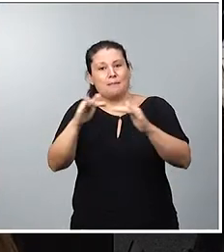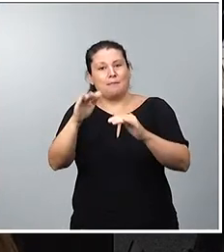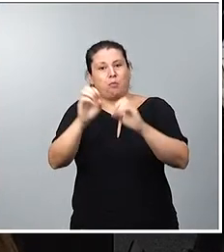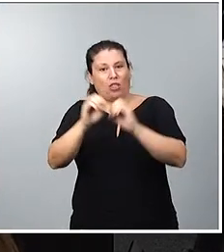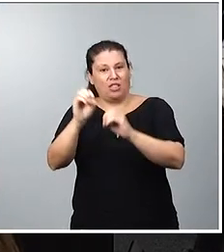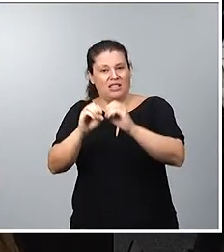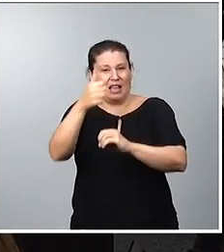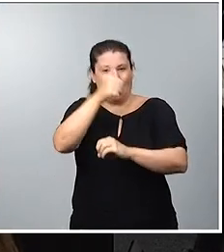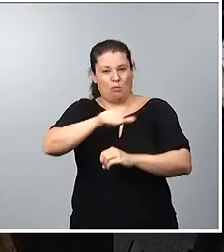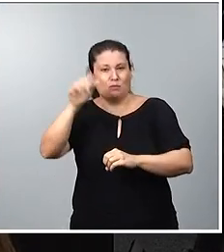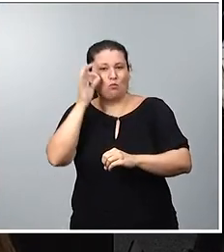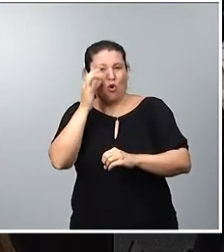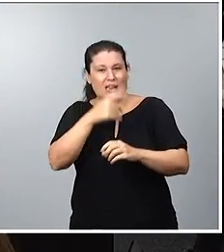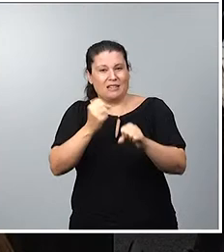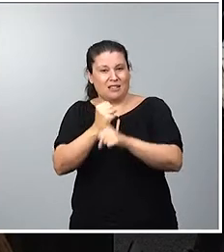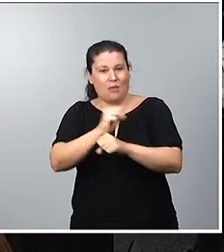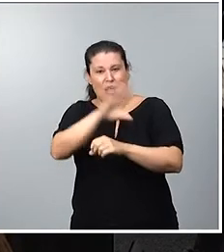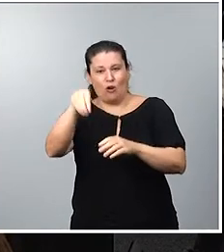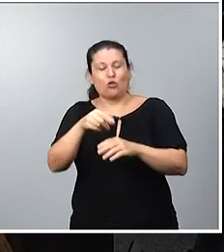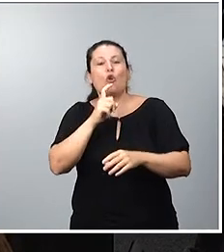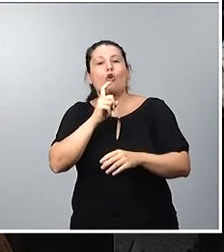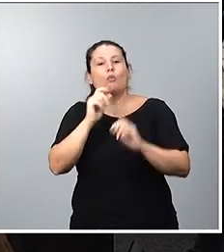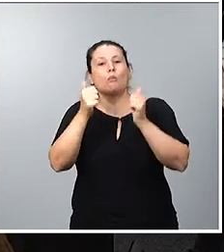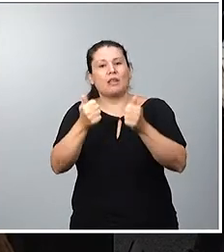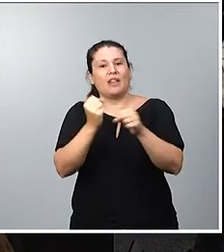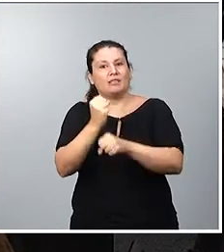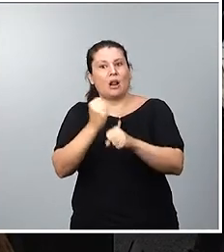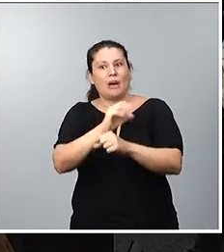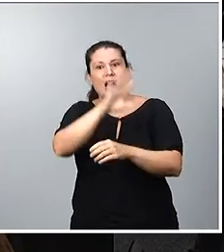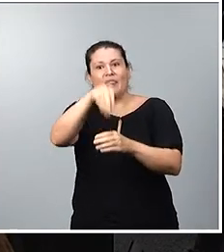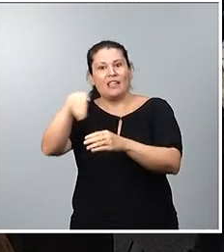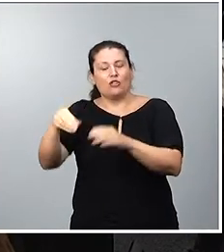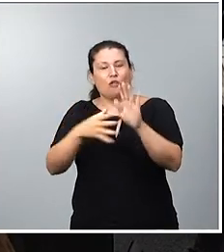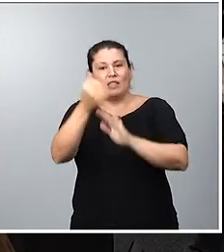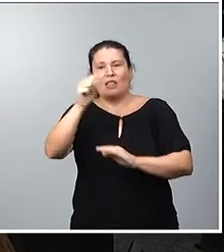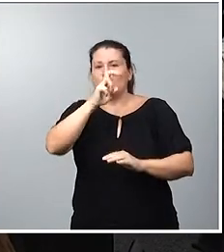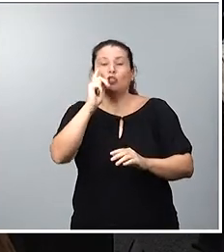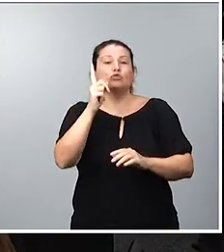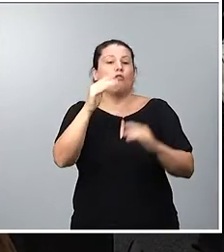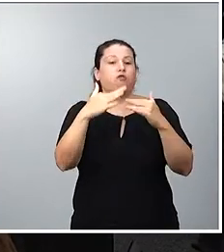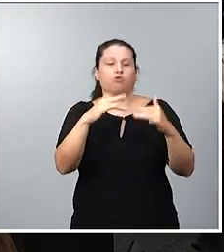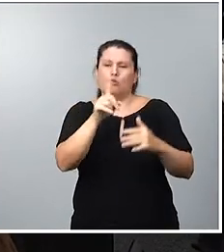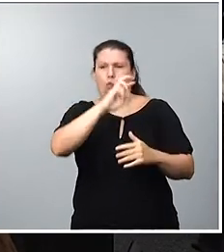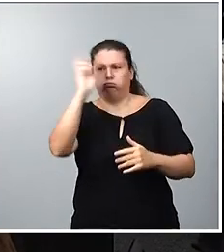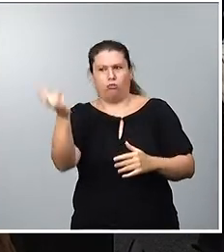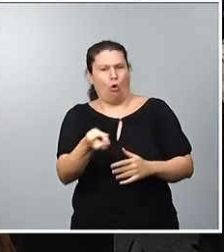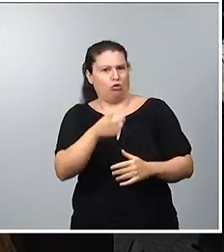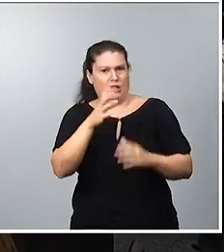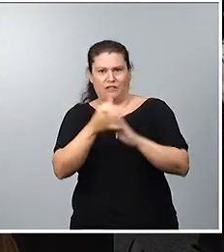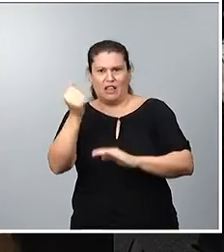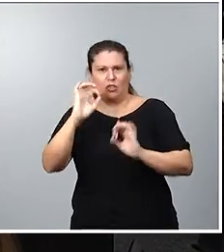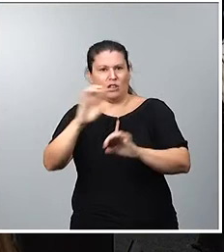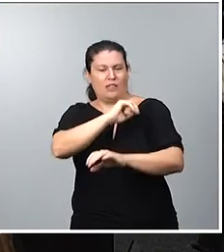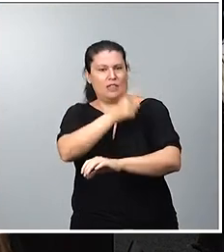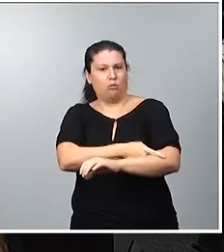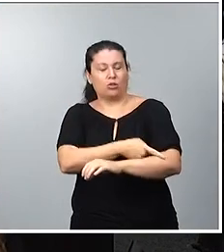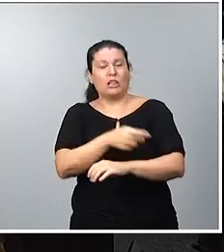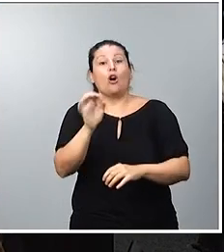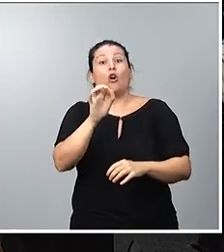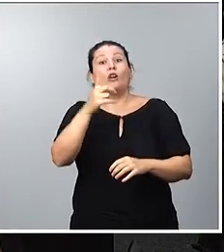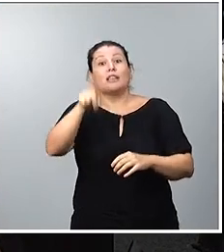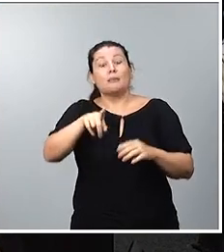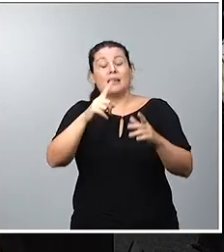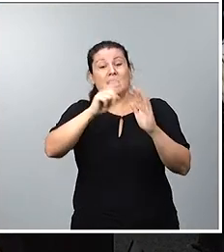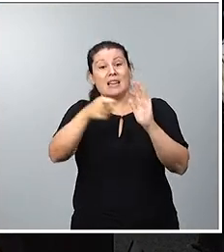poner en marcha dentro de las federaciones? De nuevo, no solo del fútbol, sino de otras federaciones deportivas o la ley de